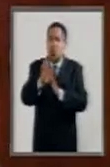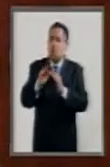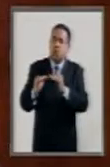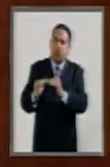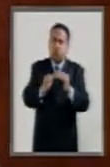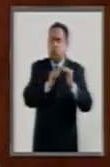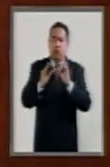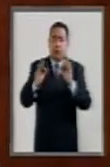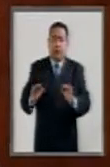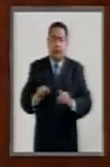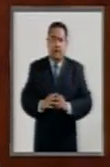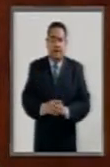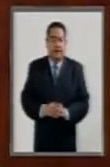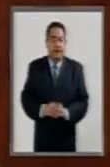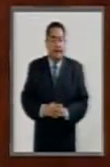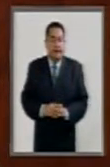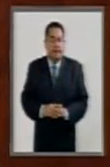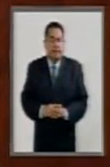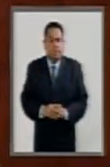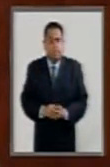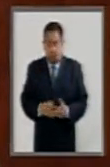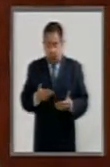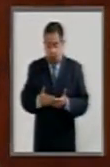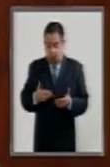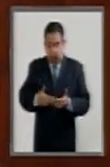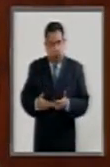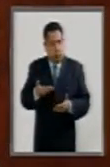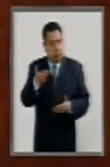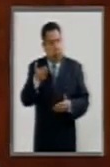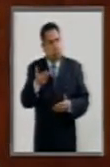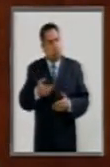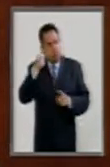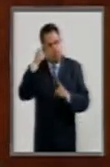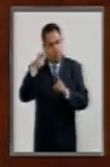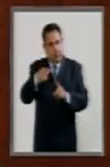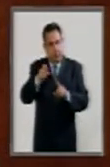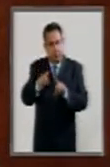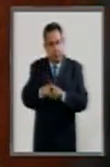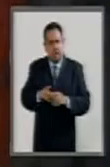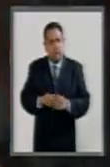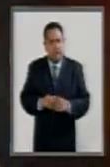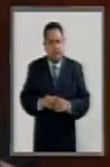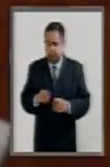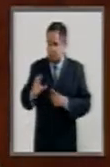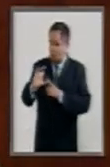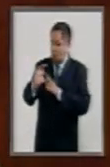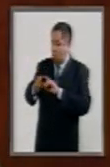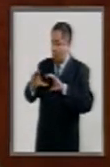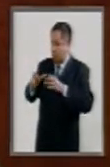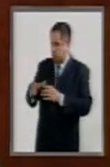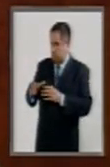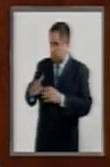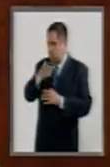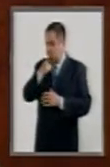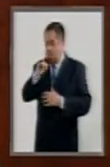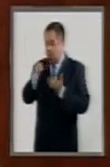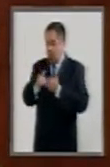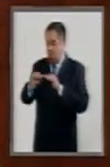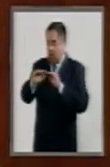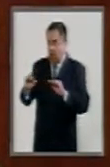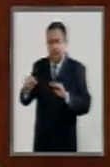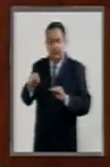sociedad. En este sentido, al interior de la Comisión para la Igualdad de Género